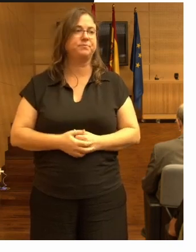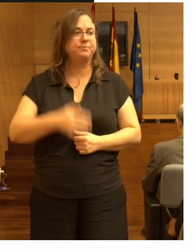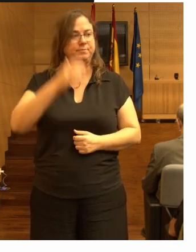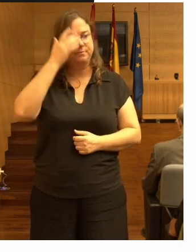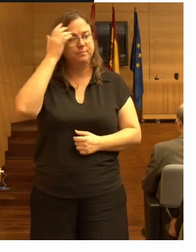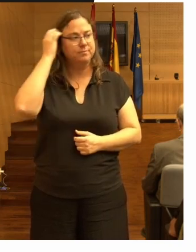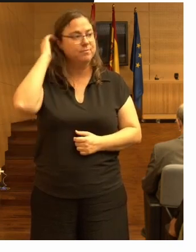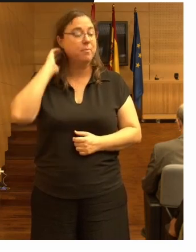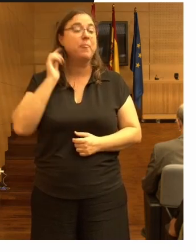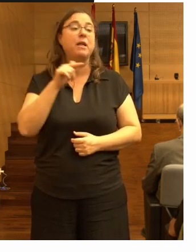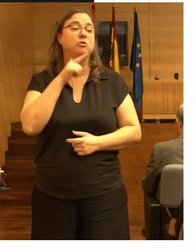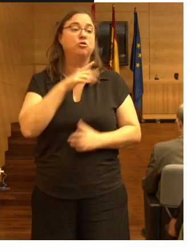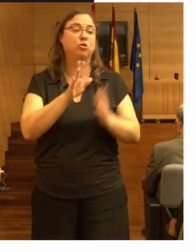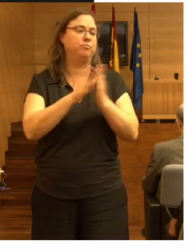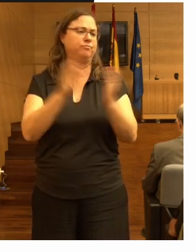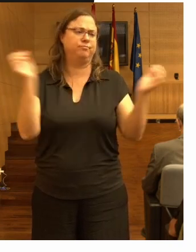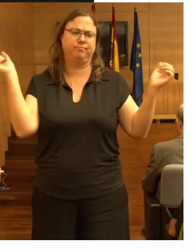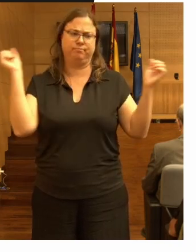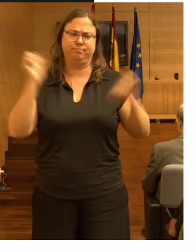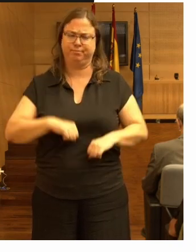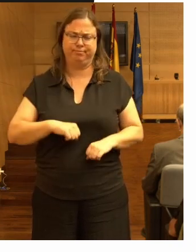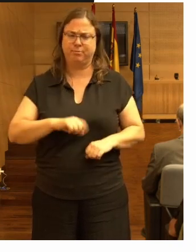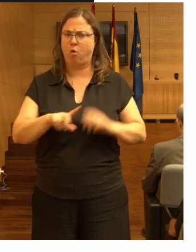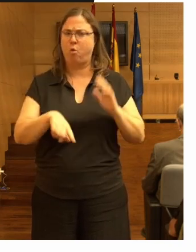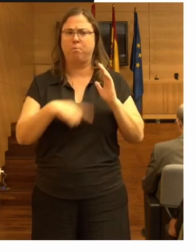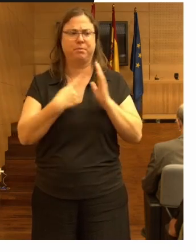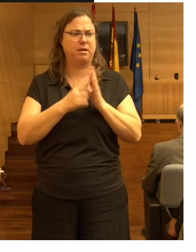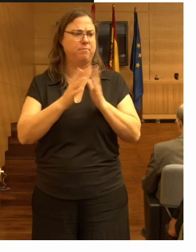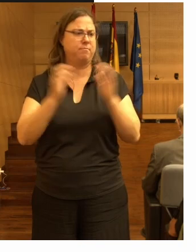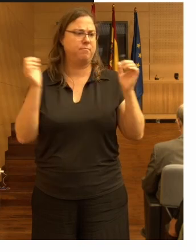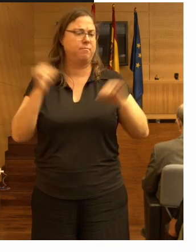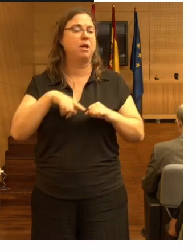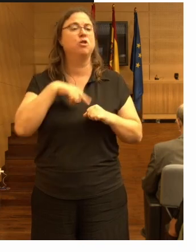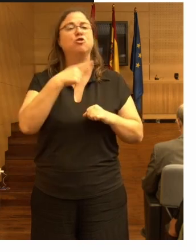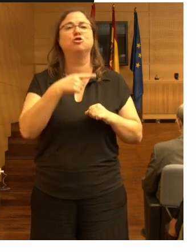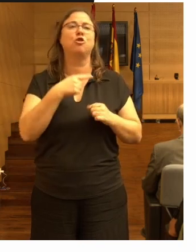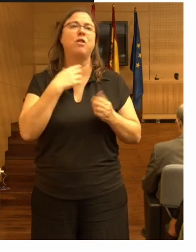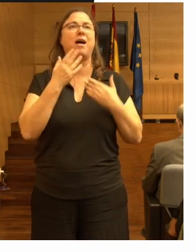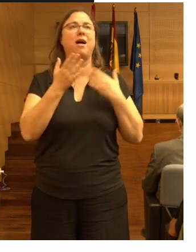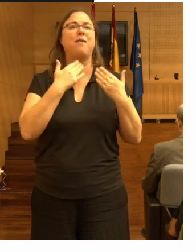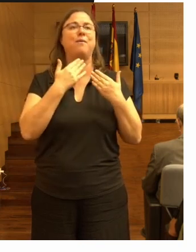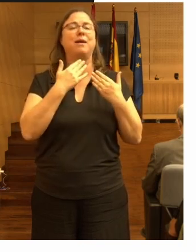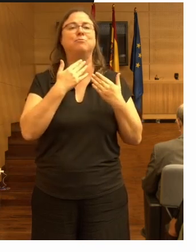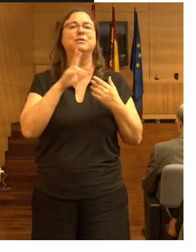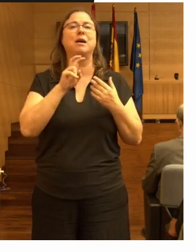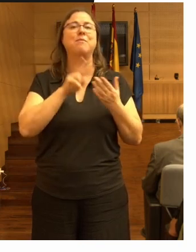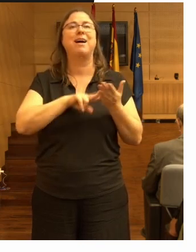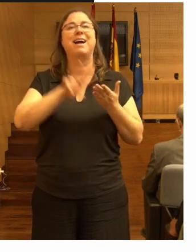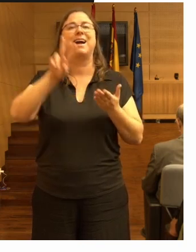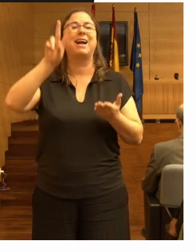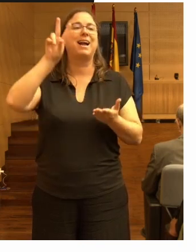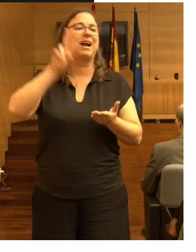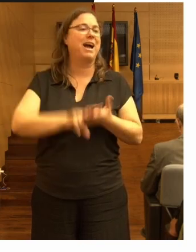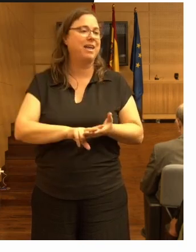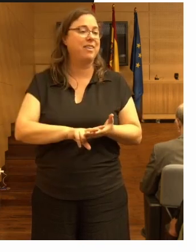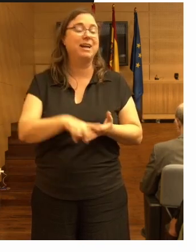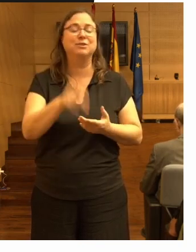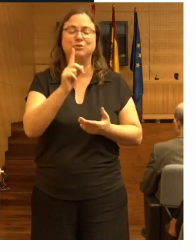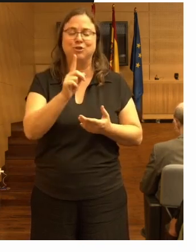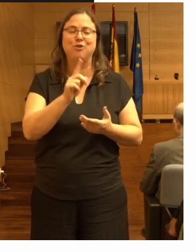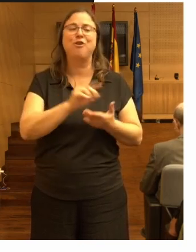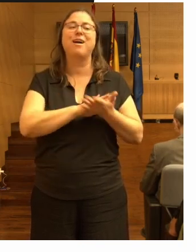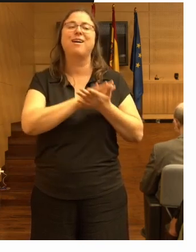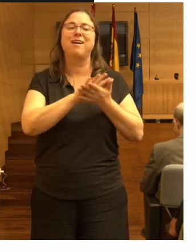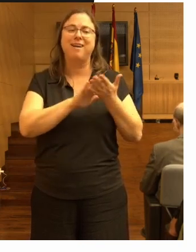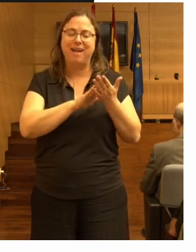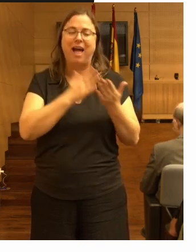estoy de acuerdo al 100% no estamos hablando de caídas solamente estamos hablando de